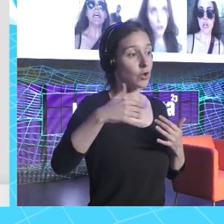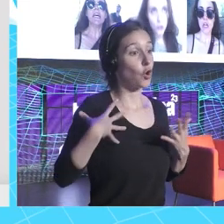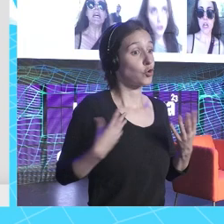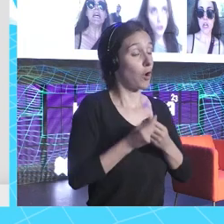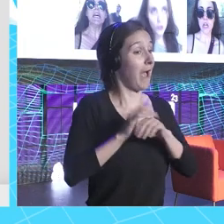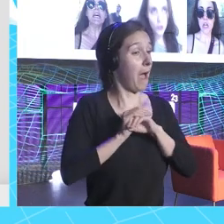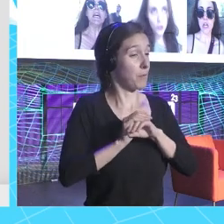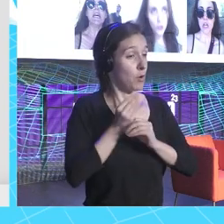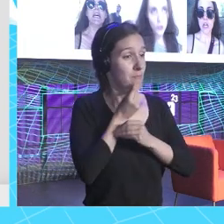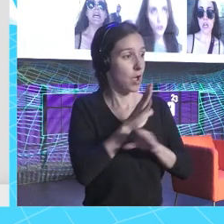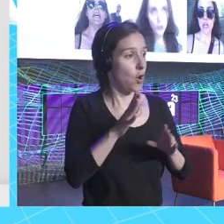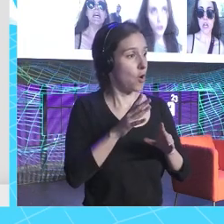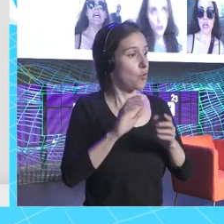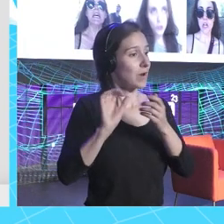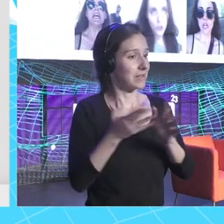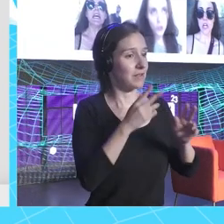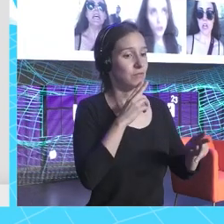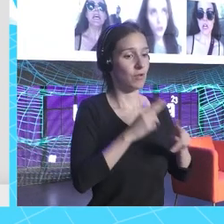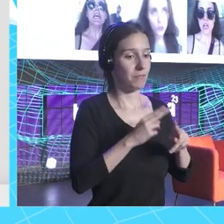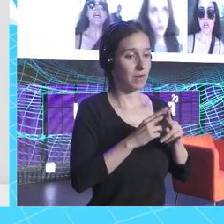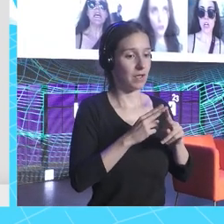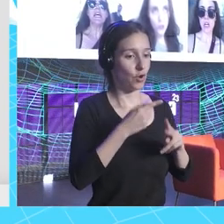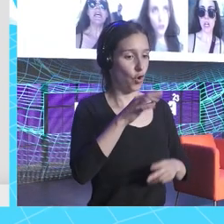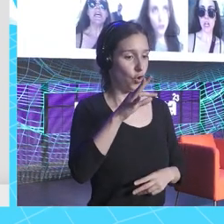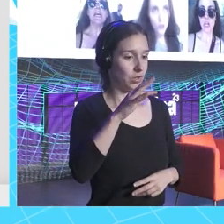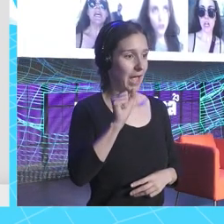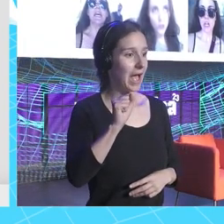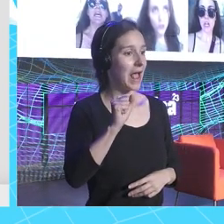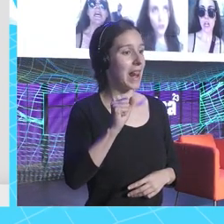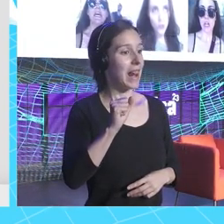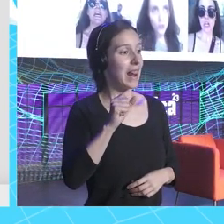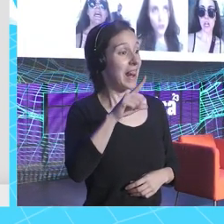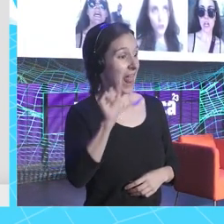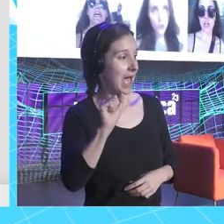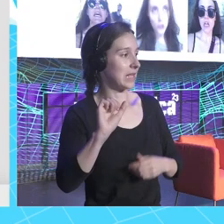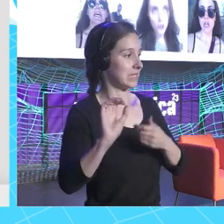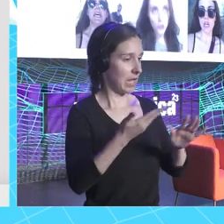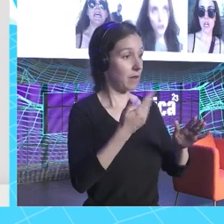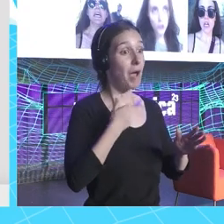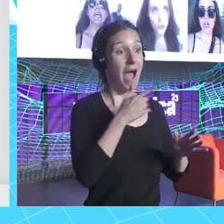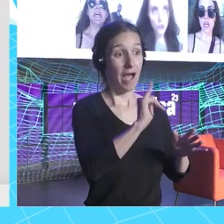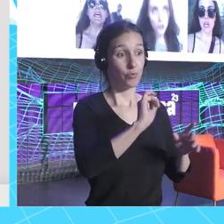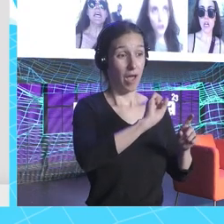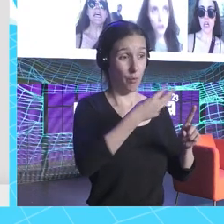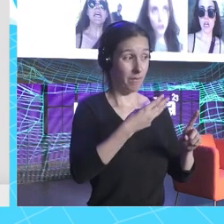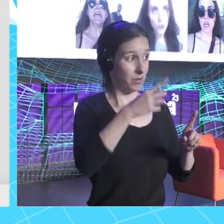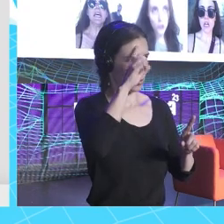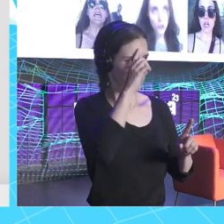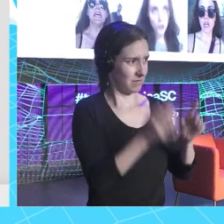con mi mejor amigo una serie que se llamaba Gokalaserie. Nadie es tan old como para ver Gokalaserie, pues, escuchadme. Había una web que no sé si sigue existiendo,